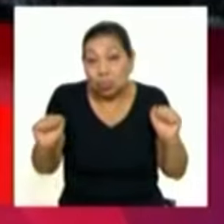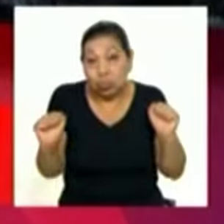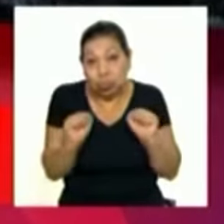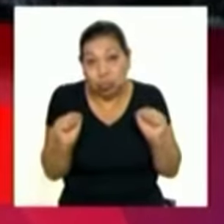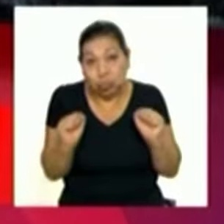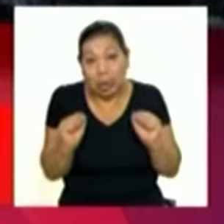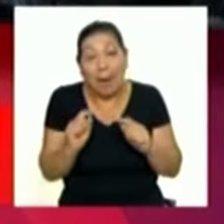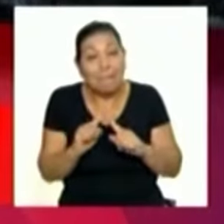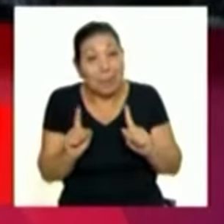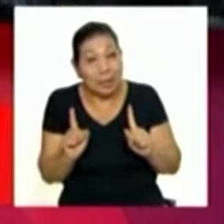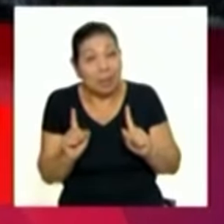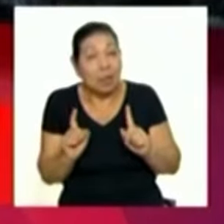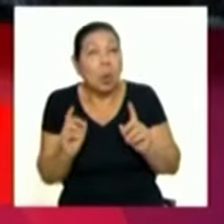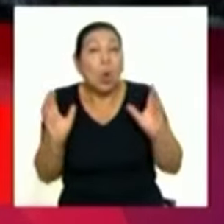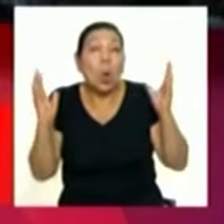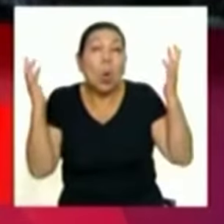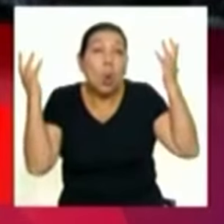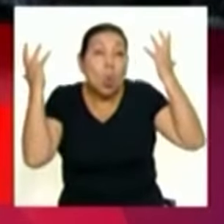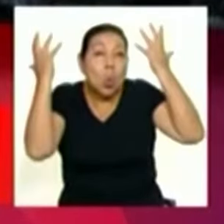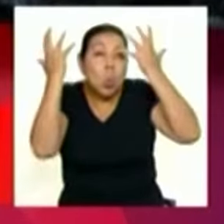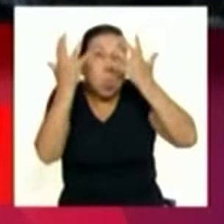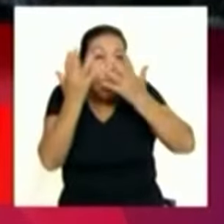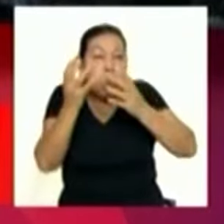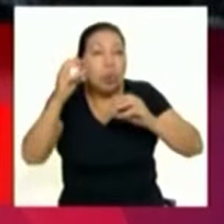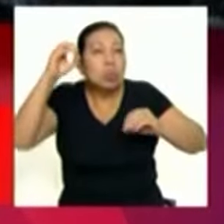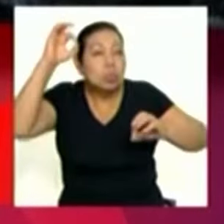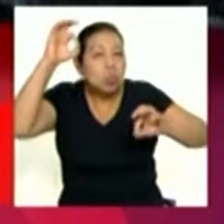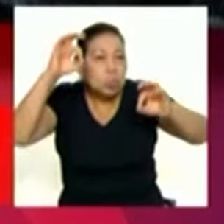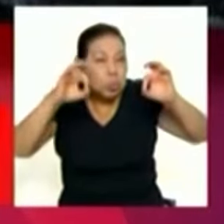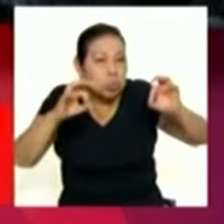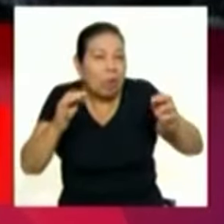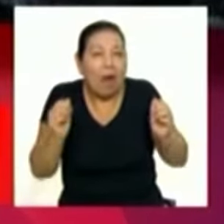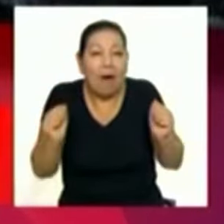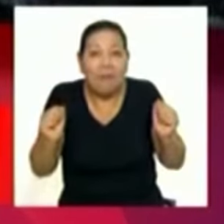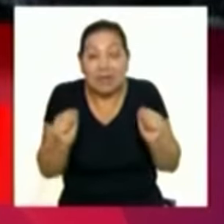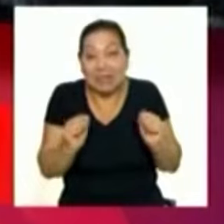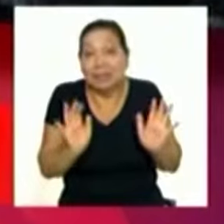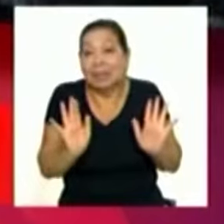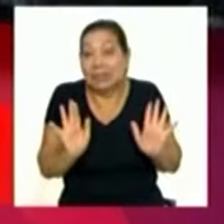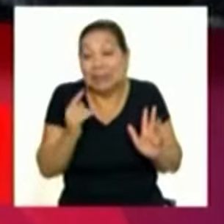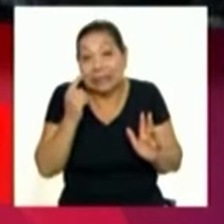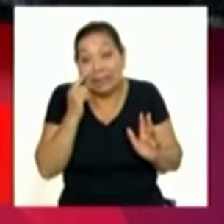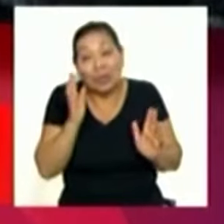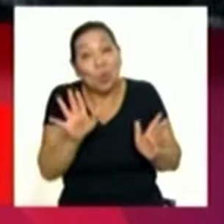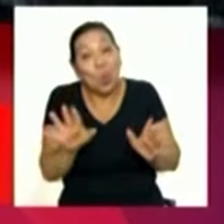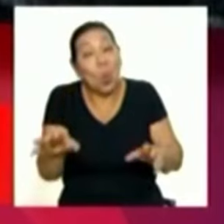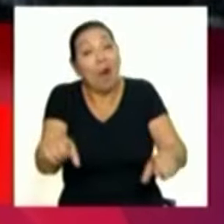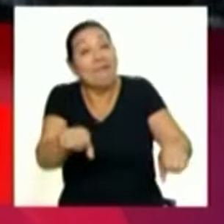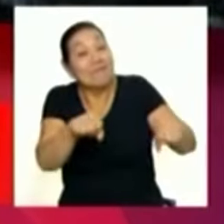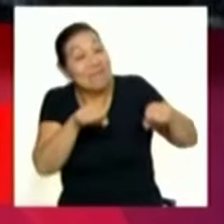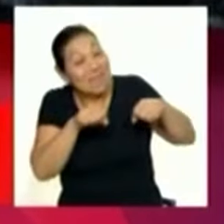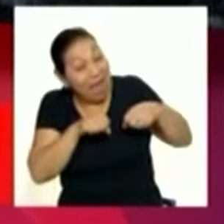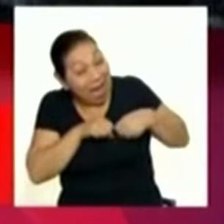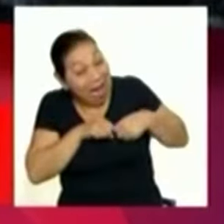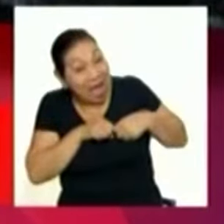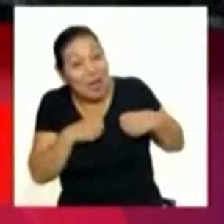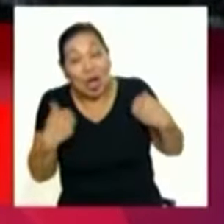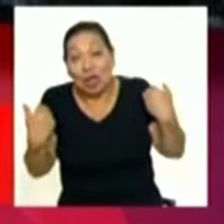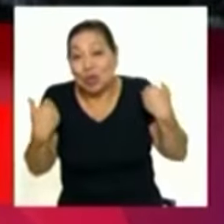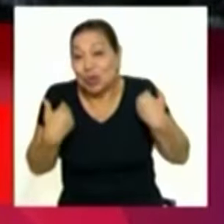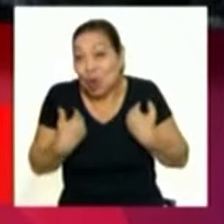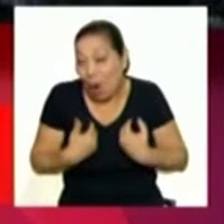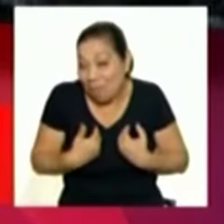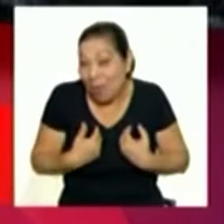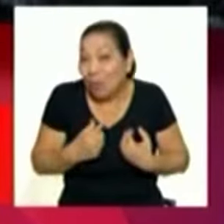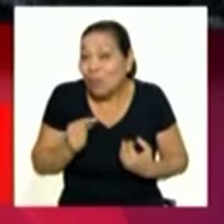tener mayor frecuencia de días nublados, la presencia de llovizna, la sensación de frío, así que ya vayan sacando las frazadas, vayan sacando las chompas más